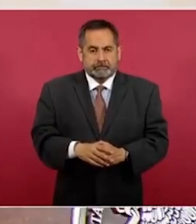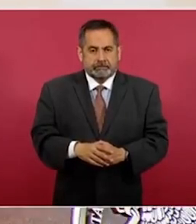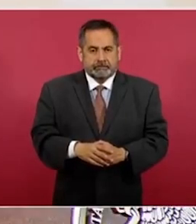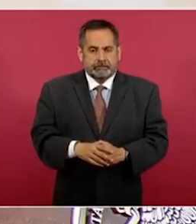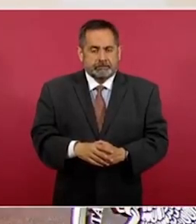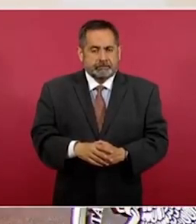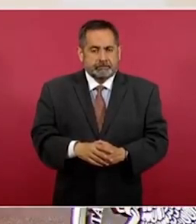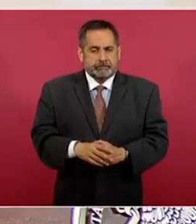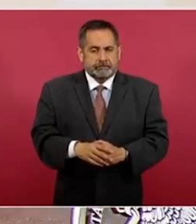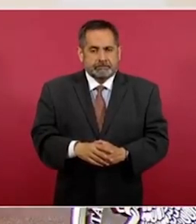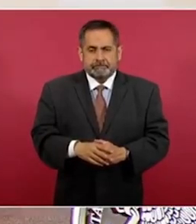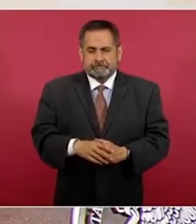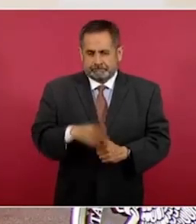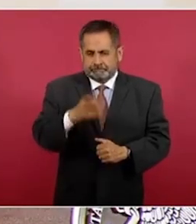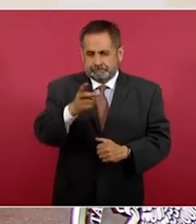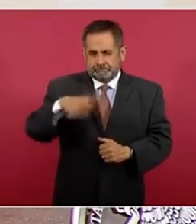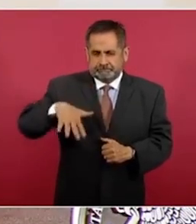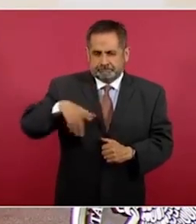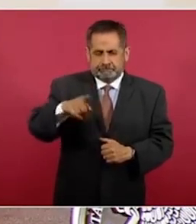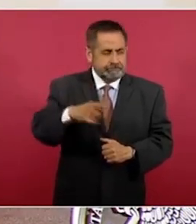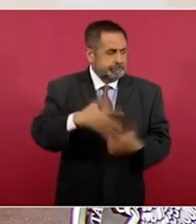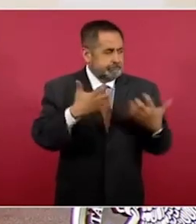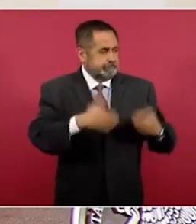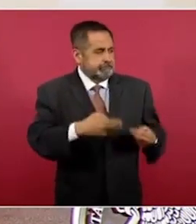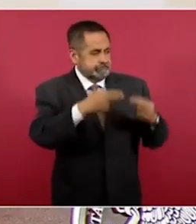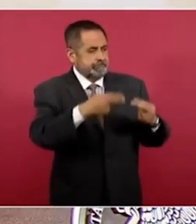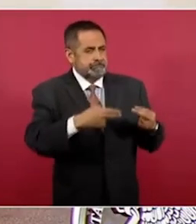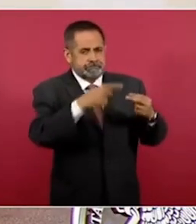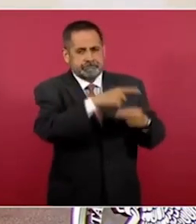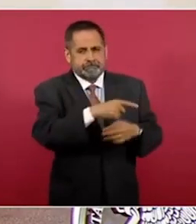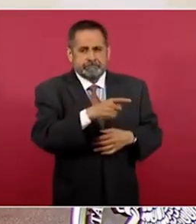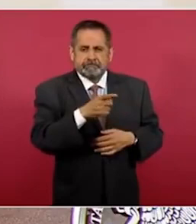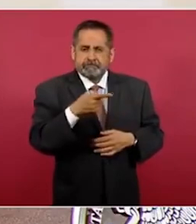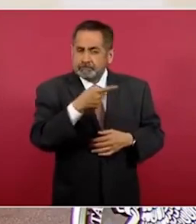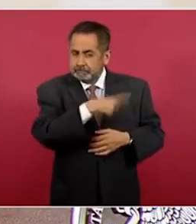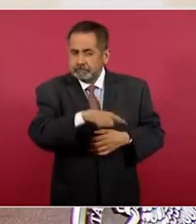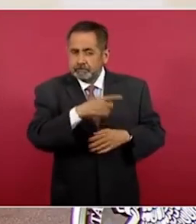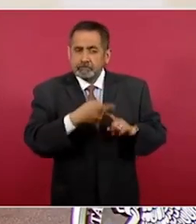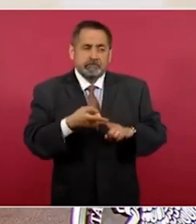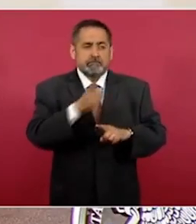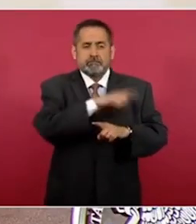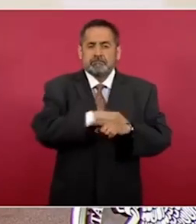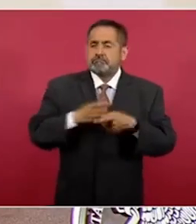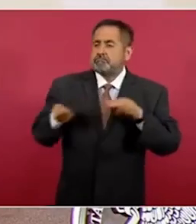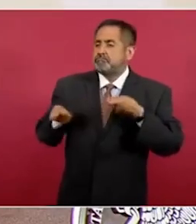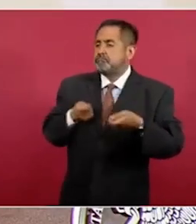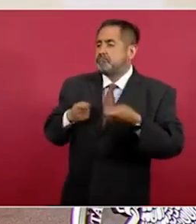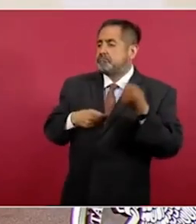empresas pues eran las que mandaban antes.